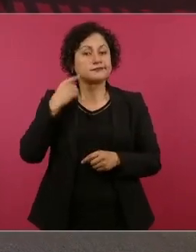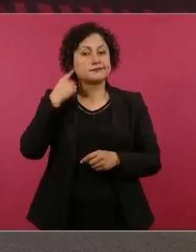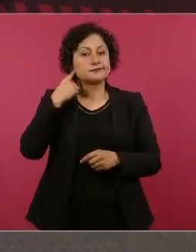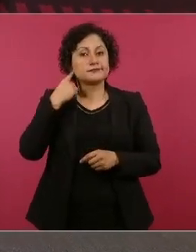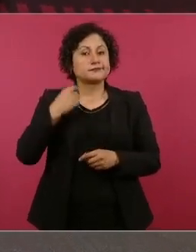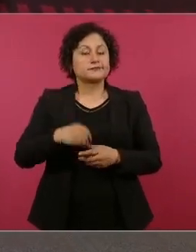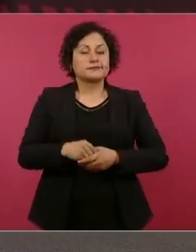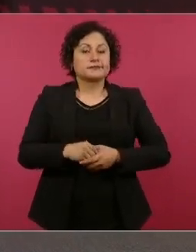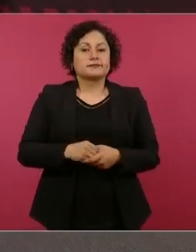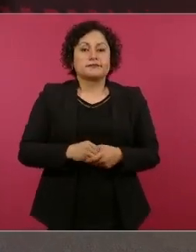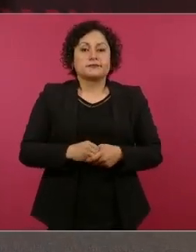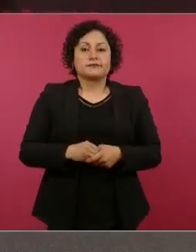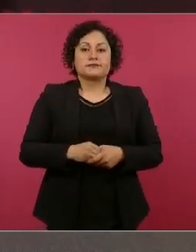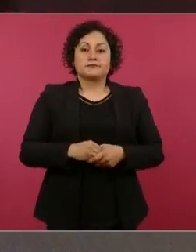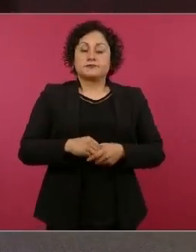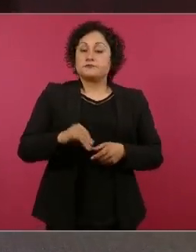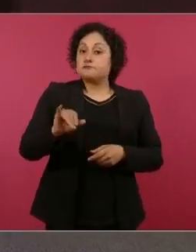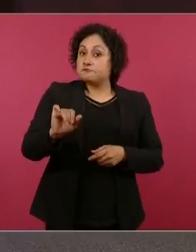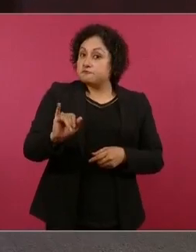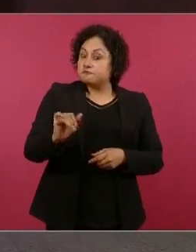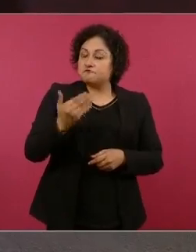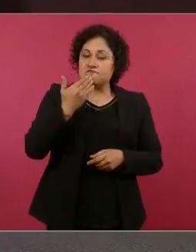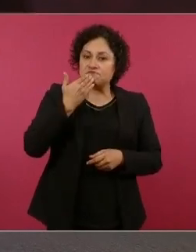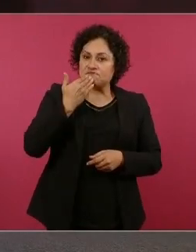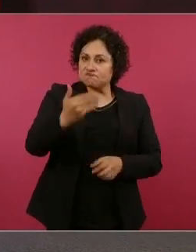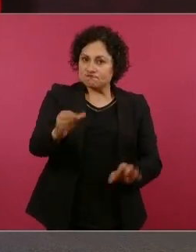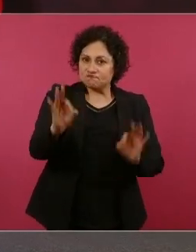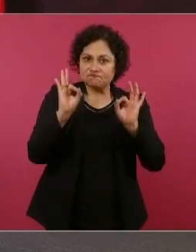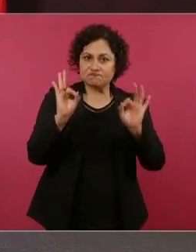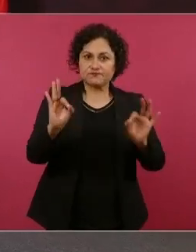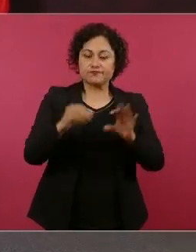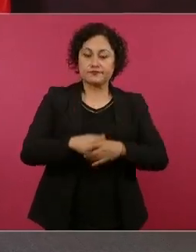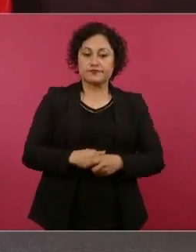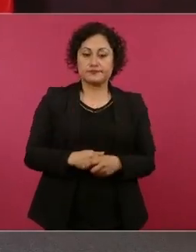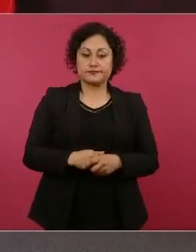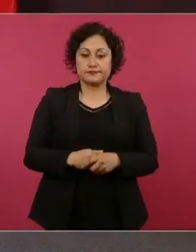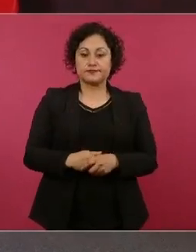Sí, muy bien. Sí,